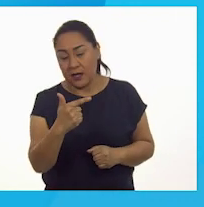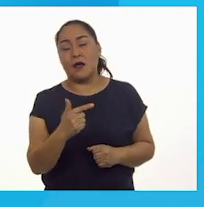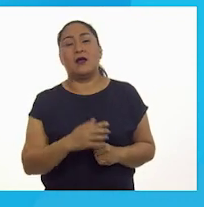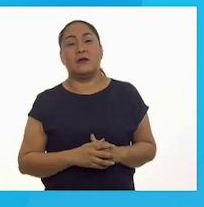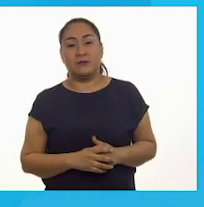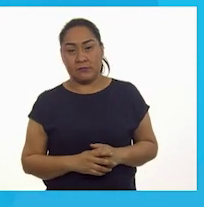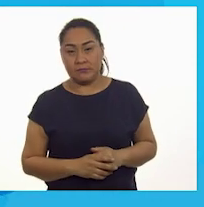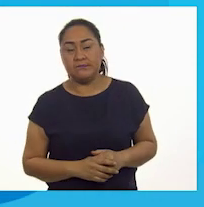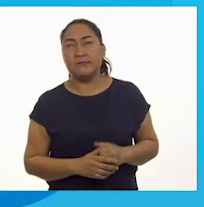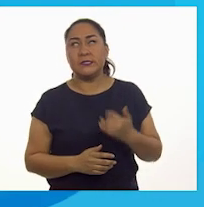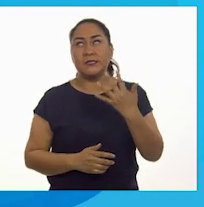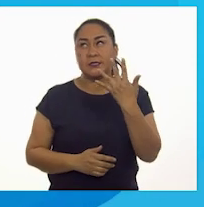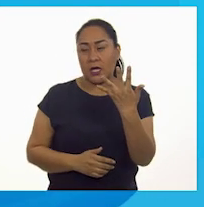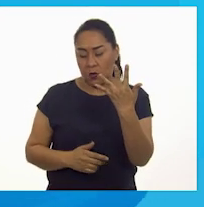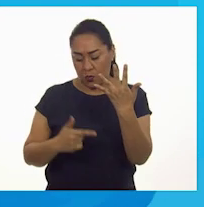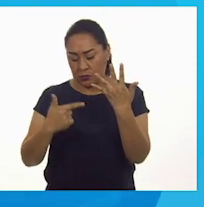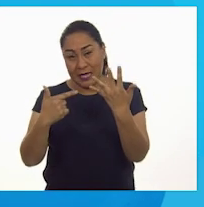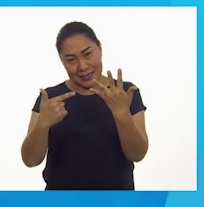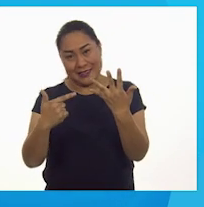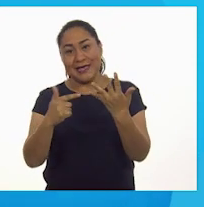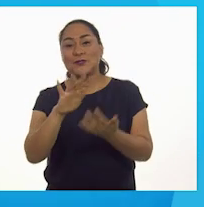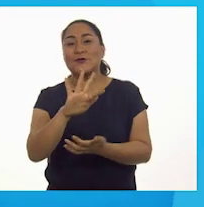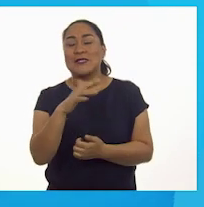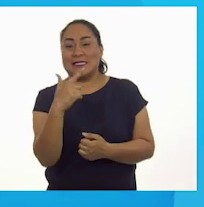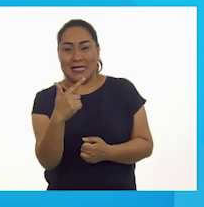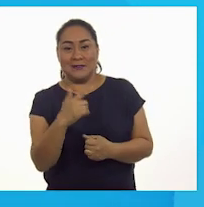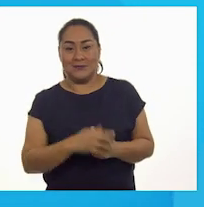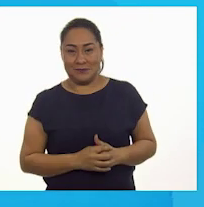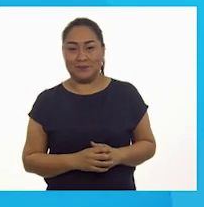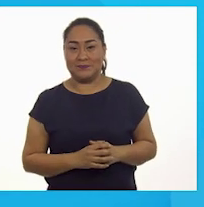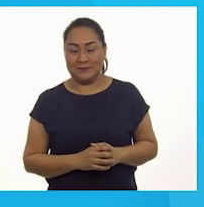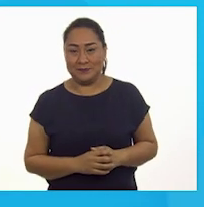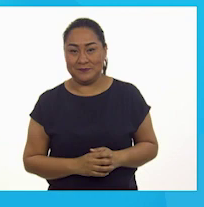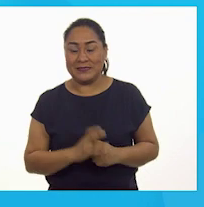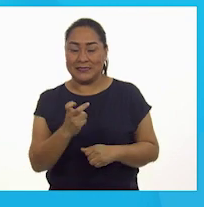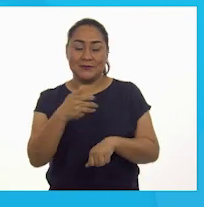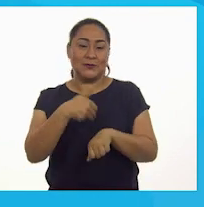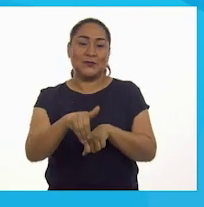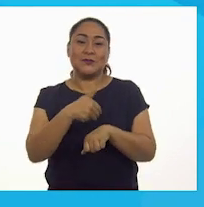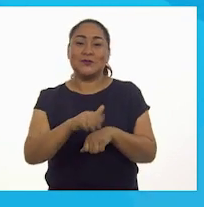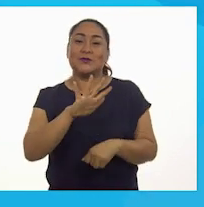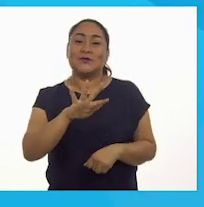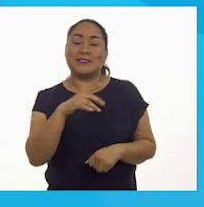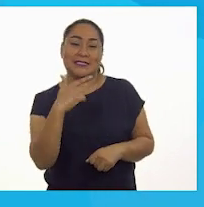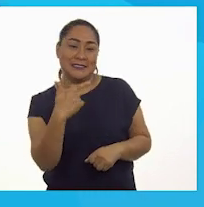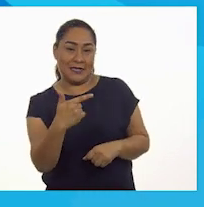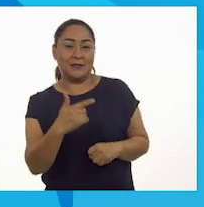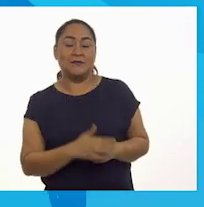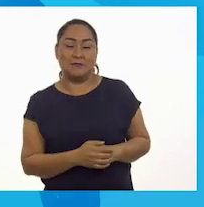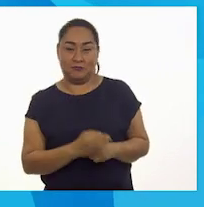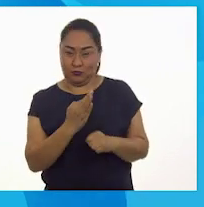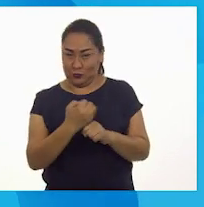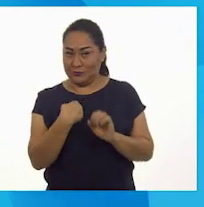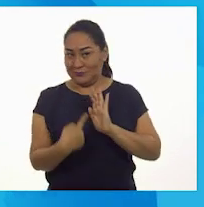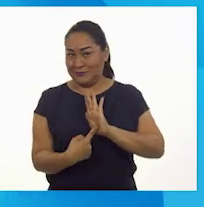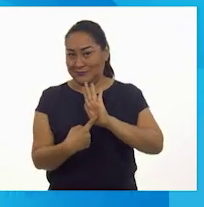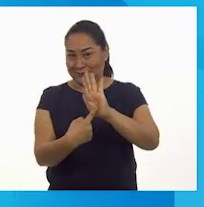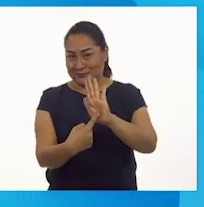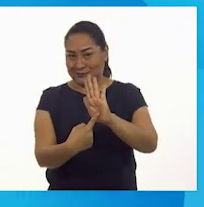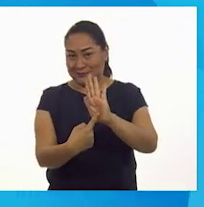Cinco y siete. Aquí está, página 57. Ah, Se los voy a enseñar.